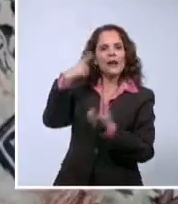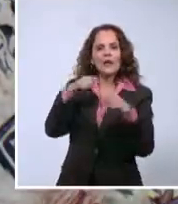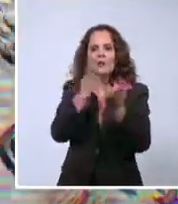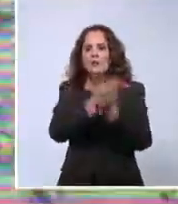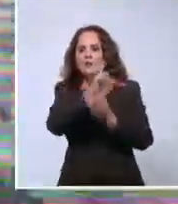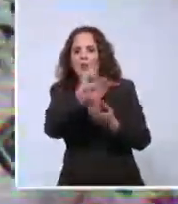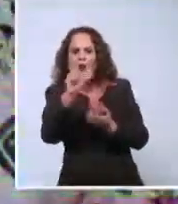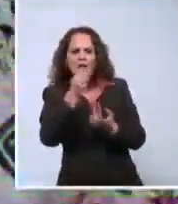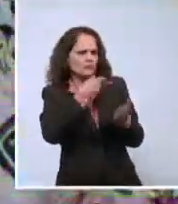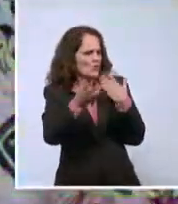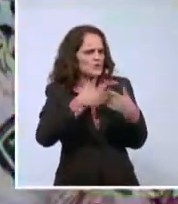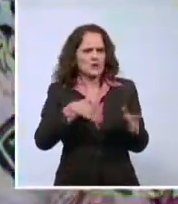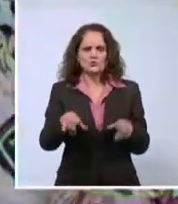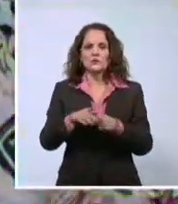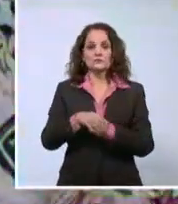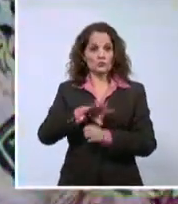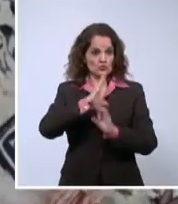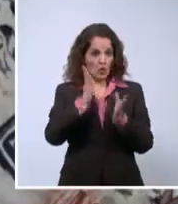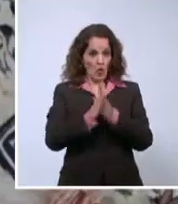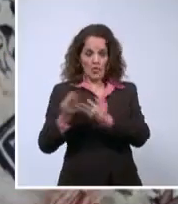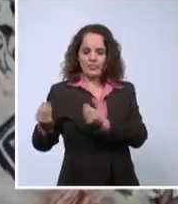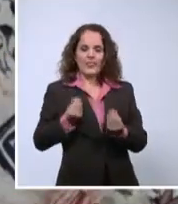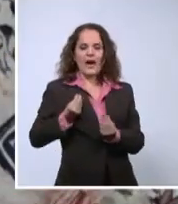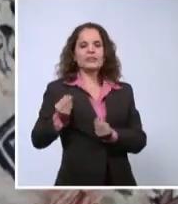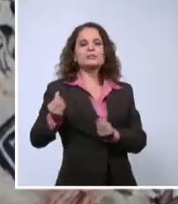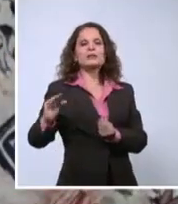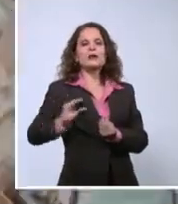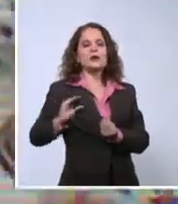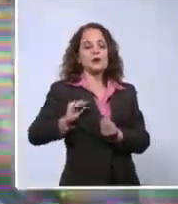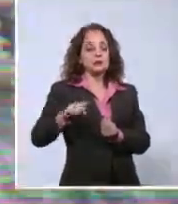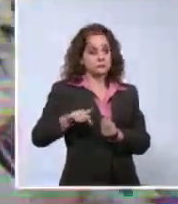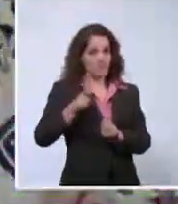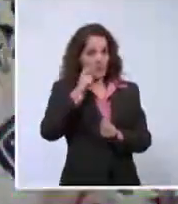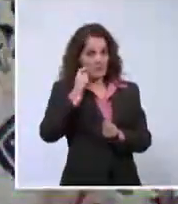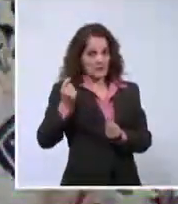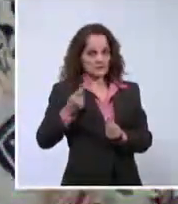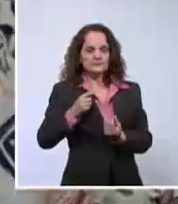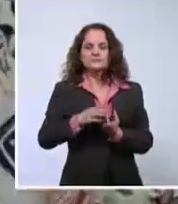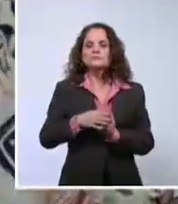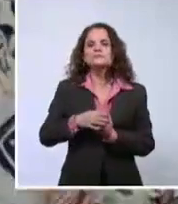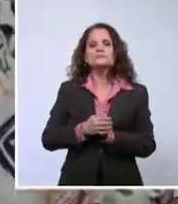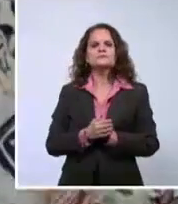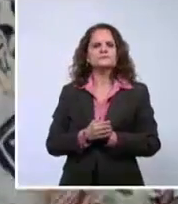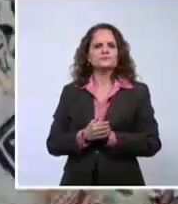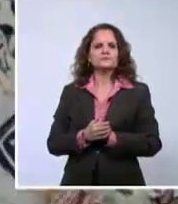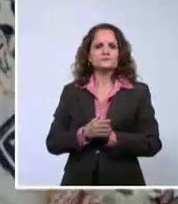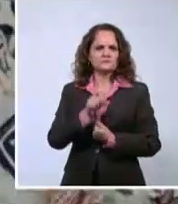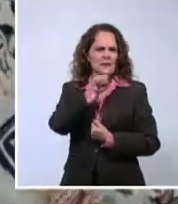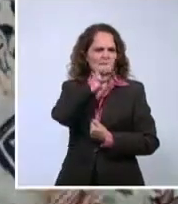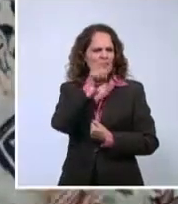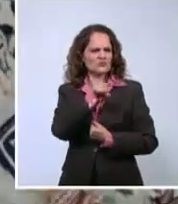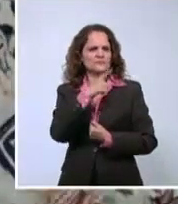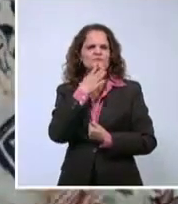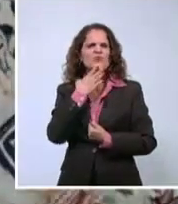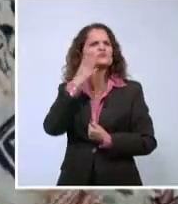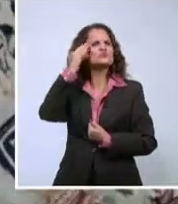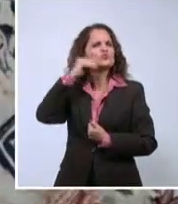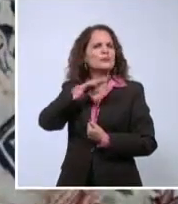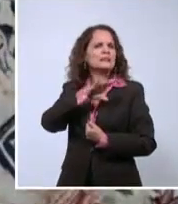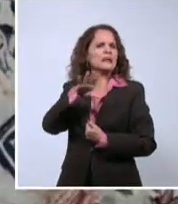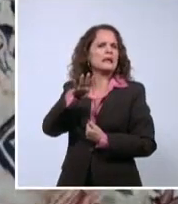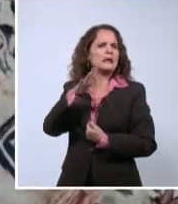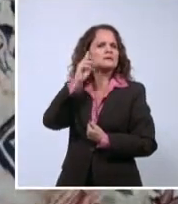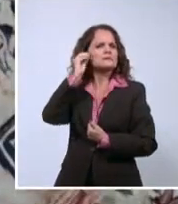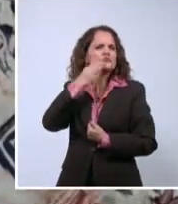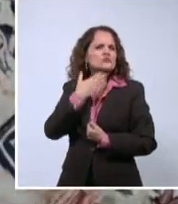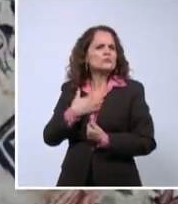a lo que fuera. Que le buscaron un grupo de personas y se lo mandaron el número de él. ¿Cómo supiste que se había comprado gasa, que